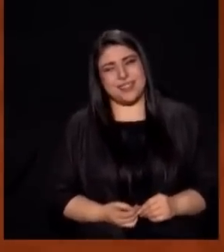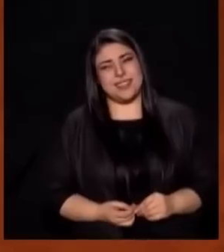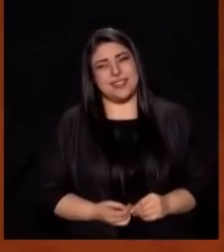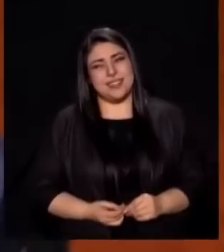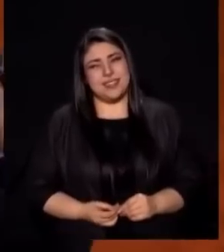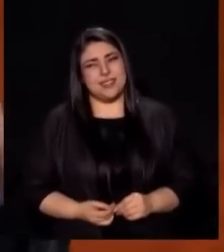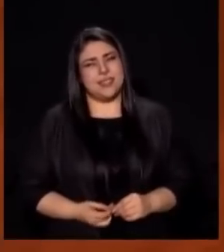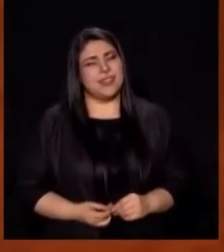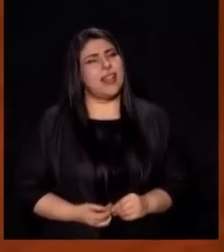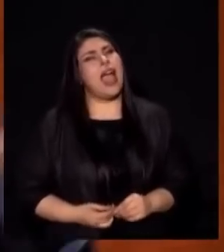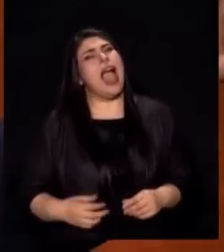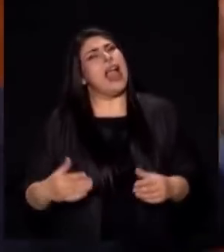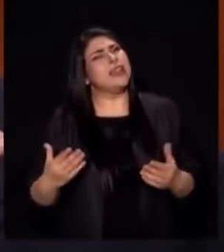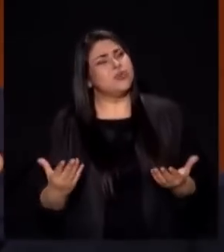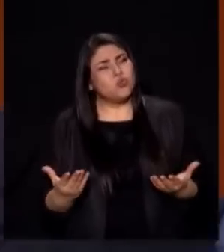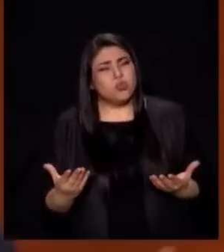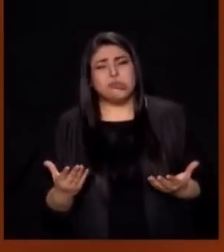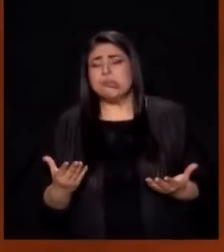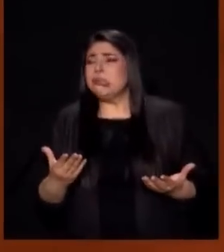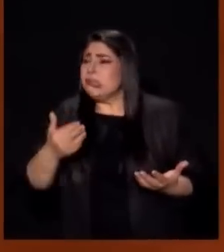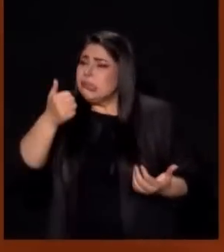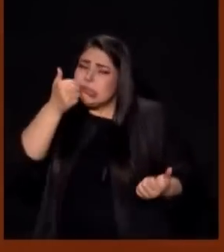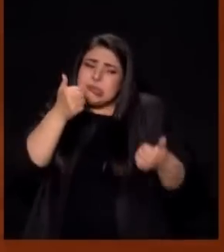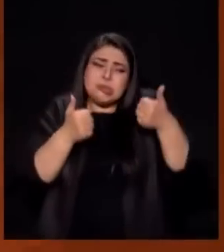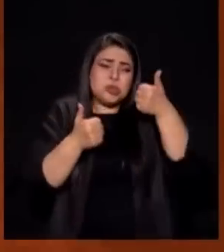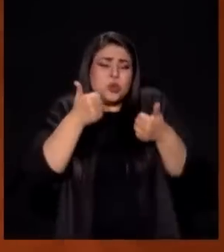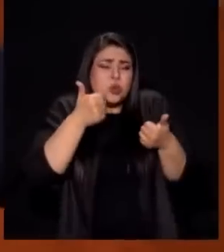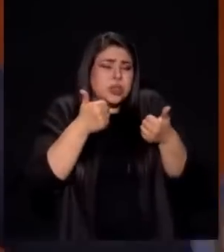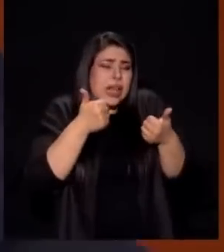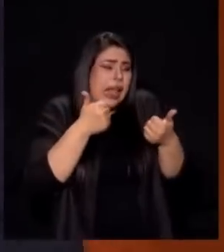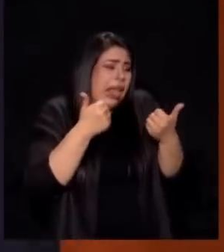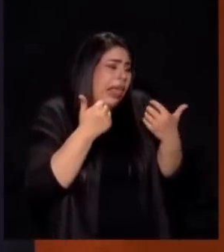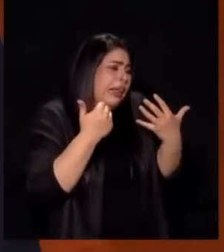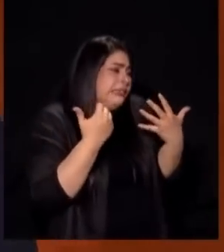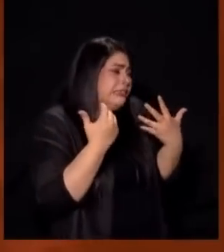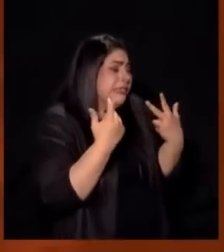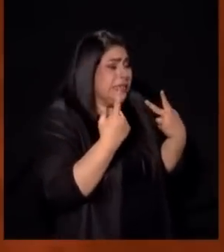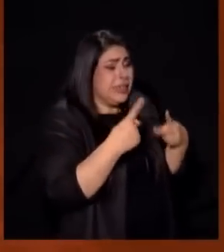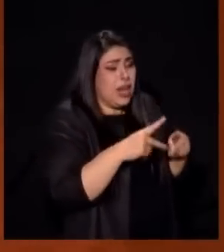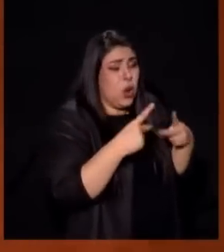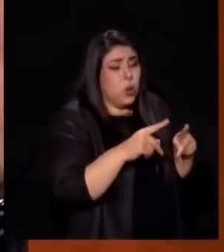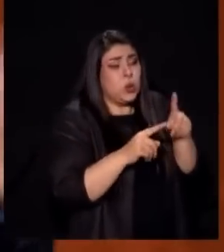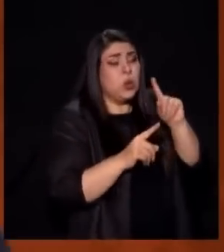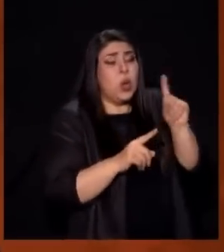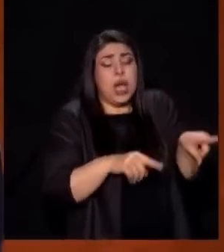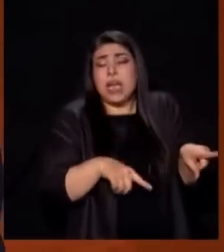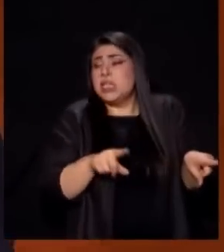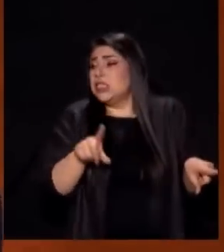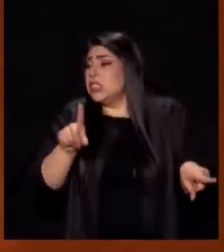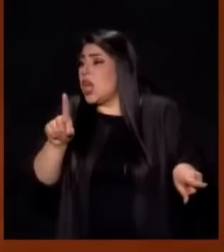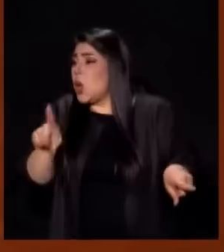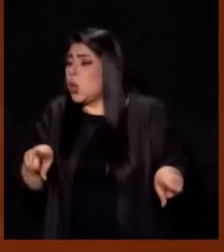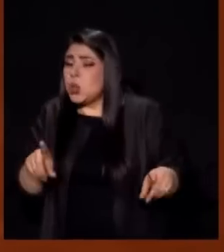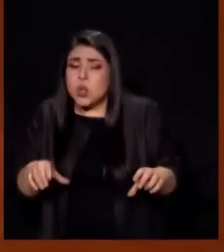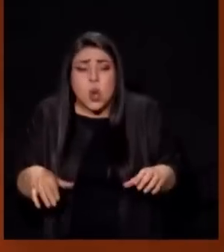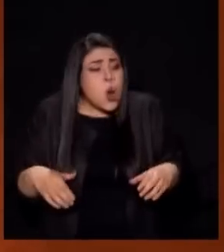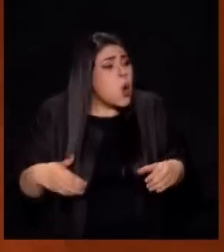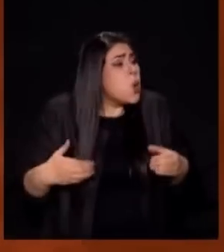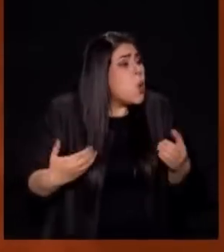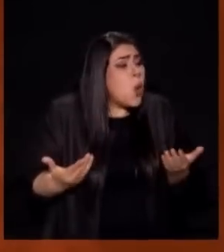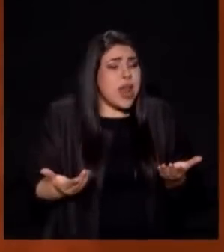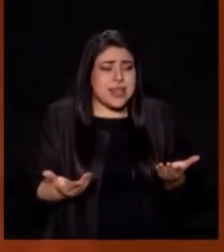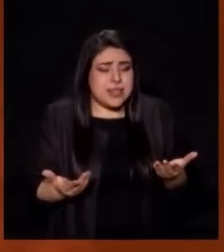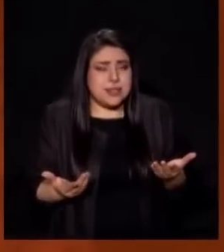Entonces Estás No Sé Si Abrir Este Negocio O Abrir El Otro El Que Más Te Guste Pero Es Que Quiero Escuchar La Voz De Dios Ya Empezamos